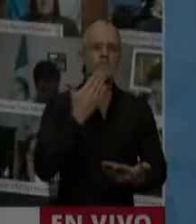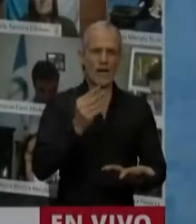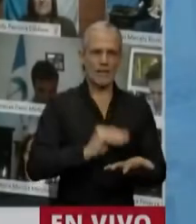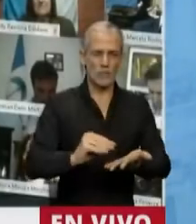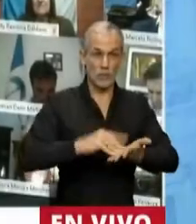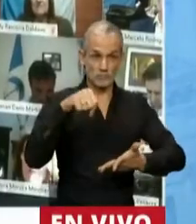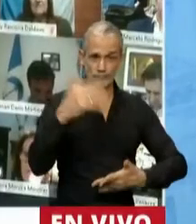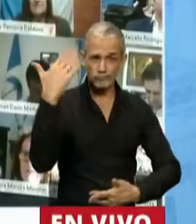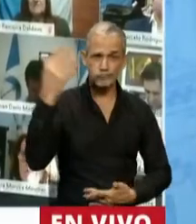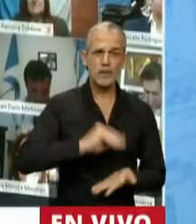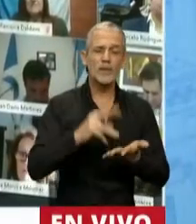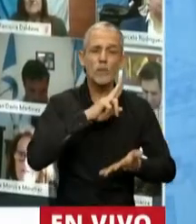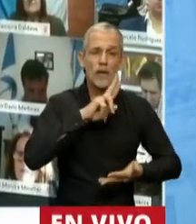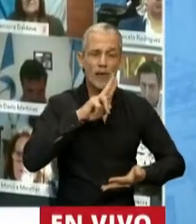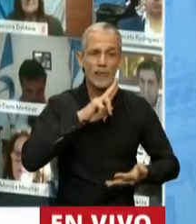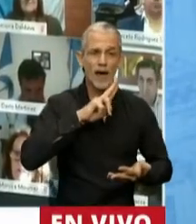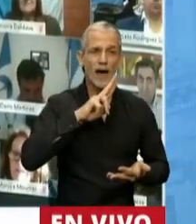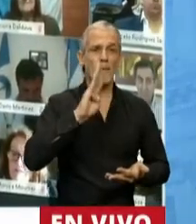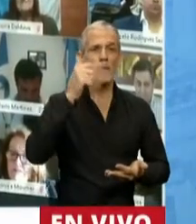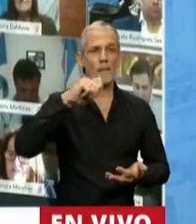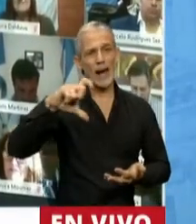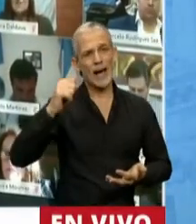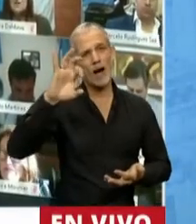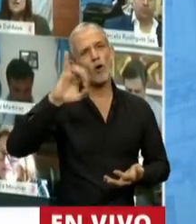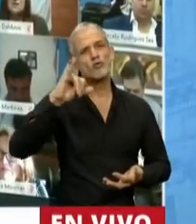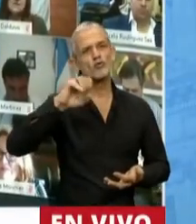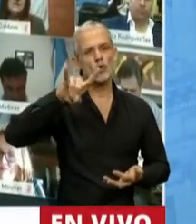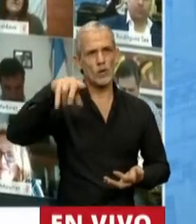Tiene la palabra la diputada Blanca Ozuna.